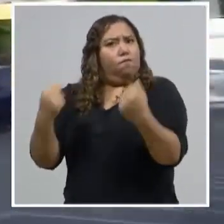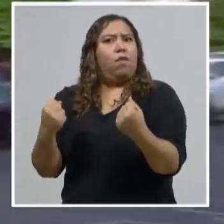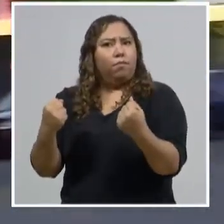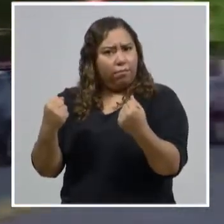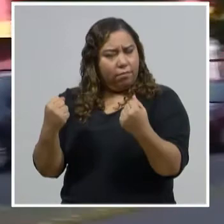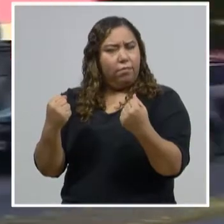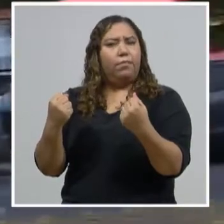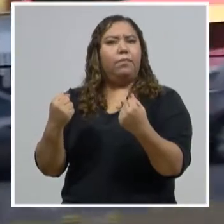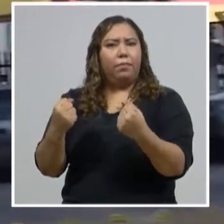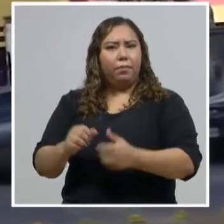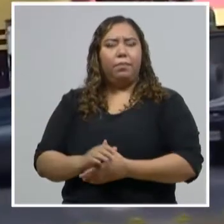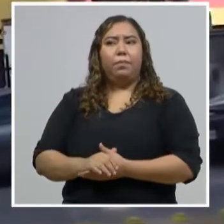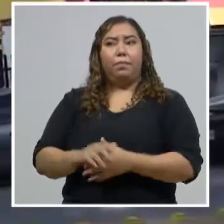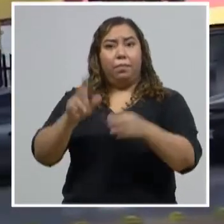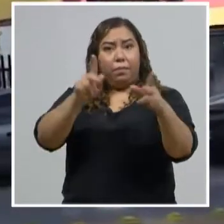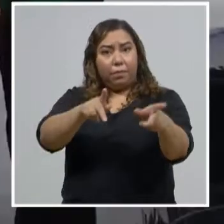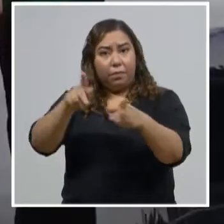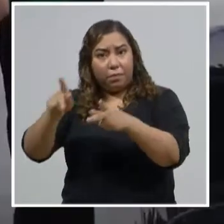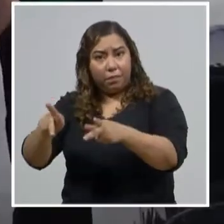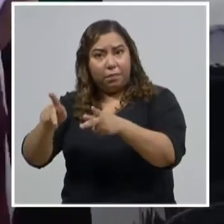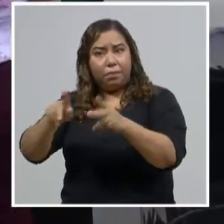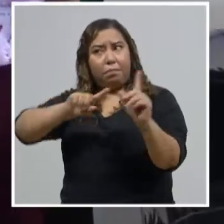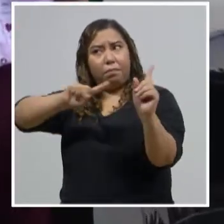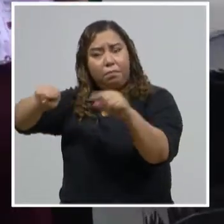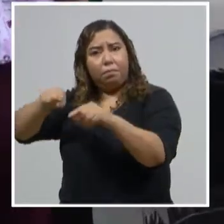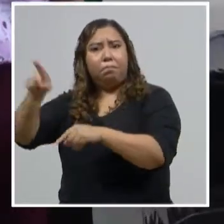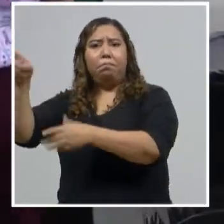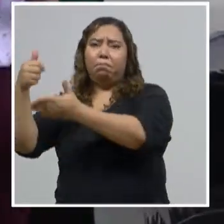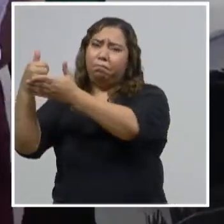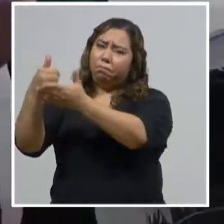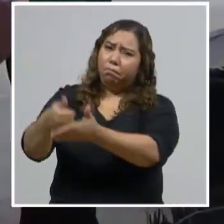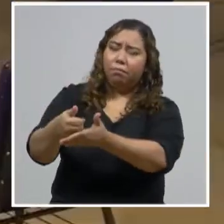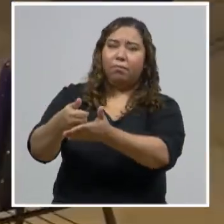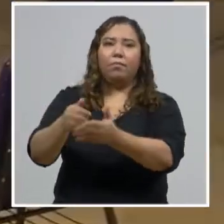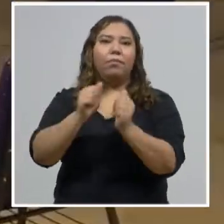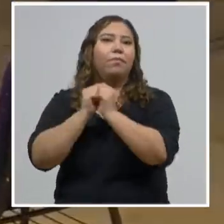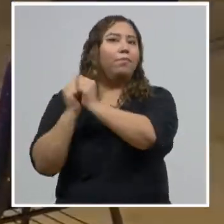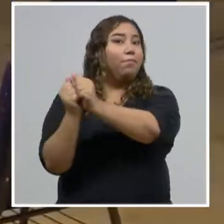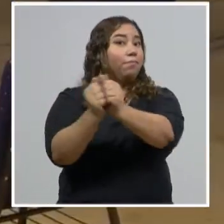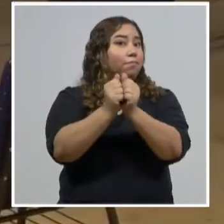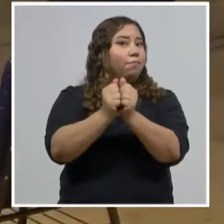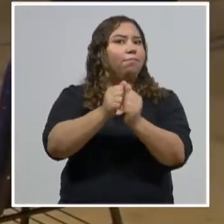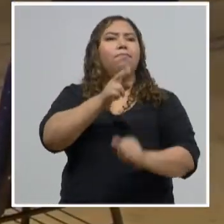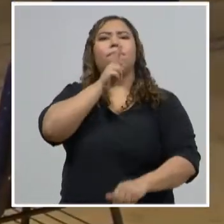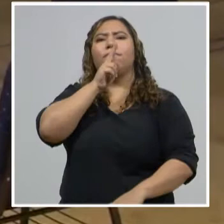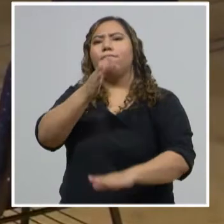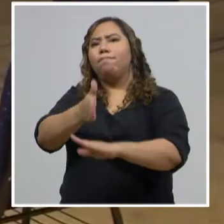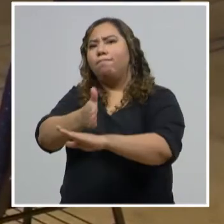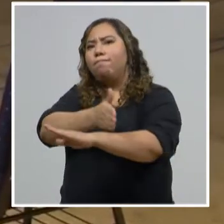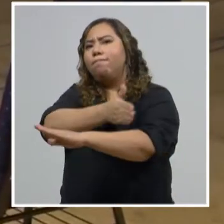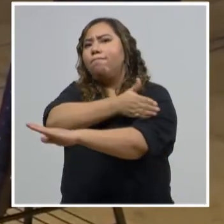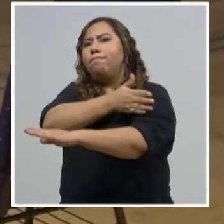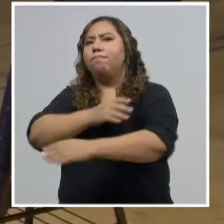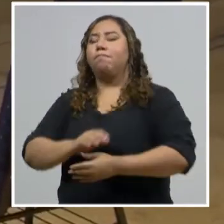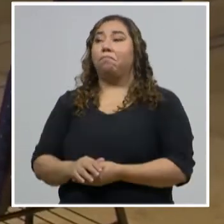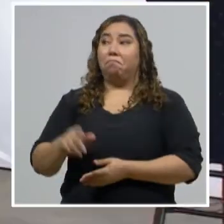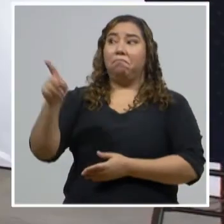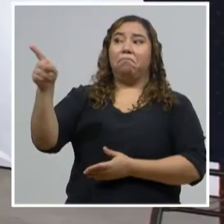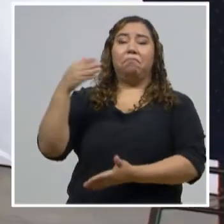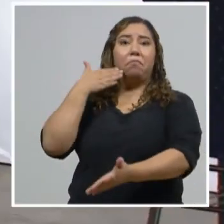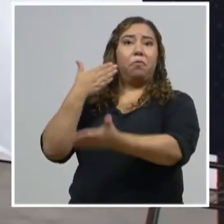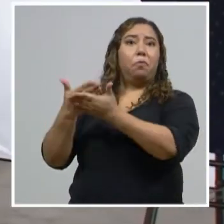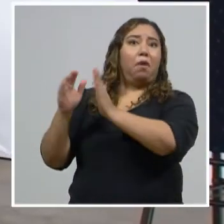por la gente. Unidos vamos a sacar adelante Honduras. Un ejemplo es este trabajo, como les decía, de unidad.